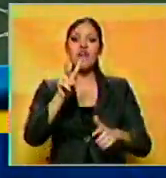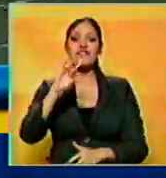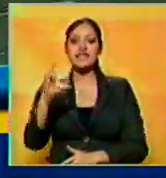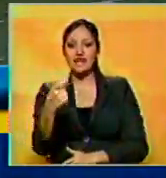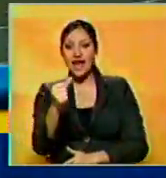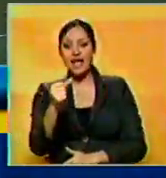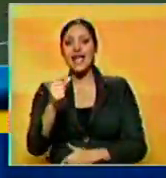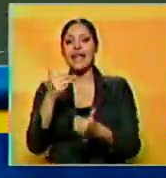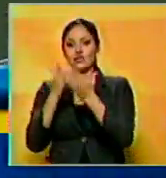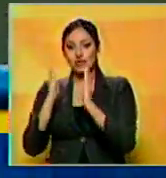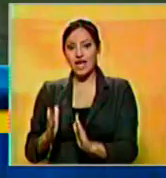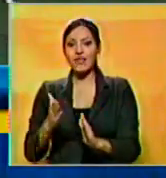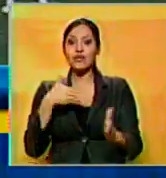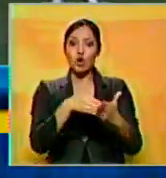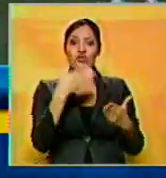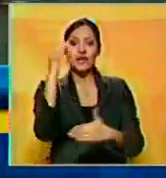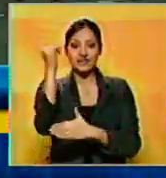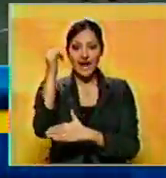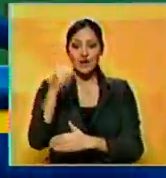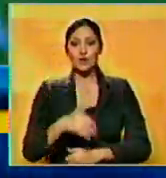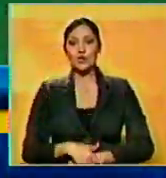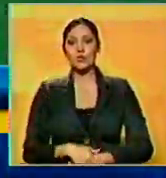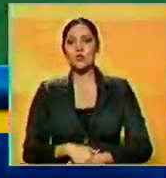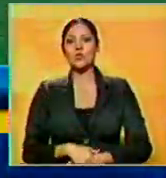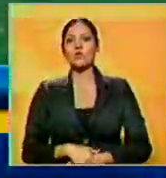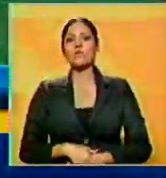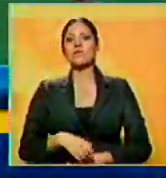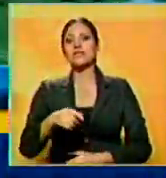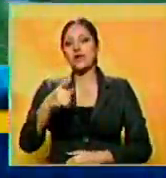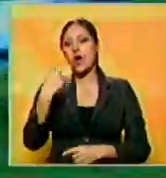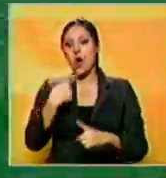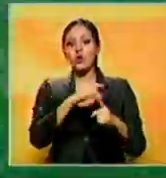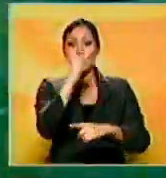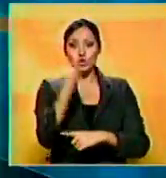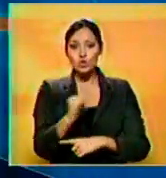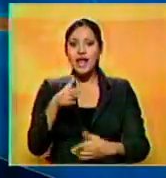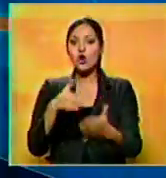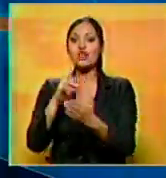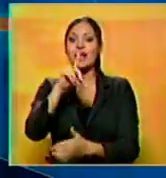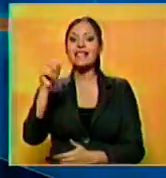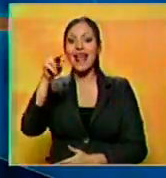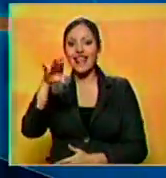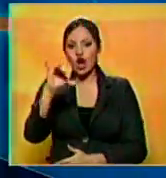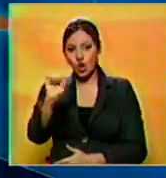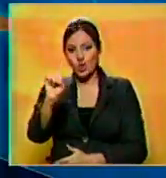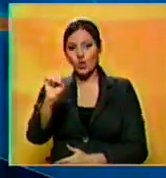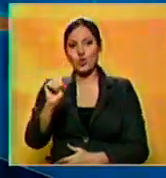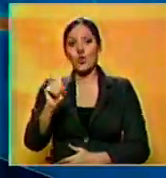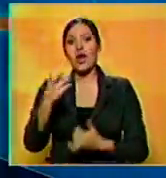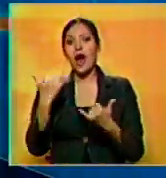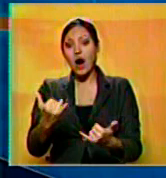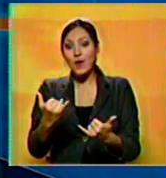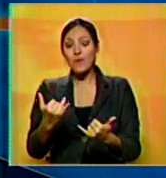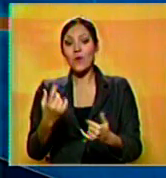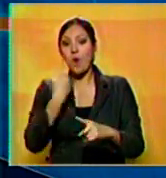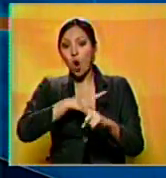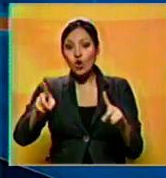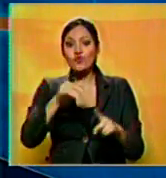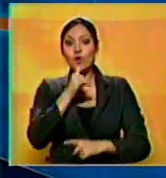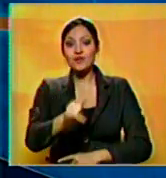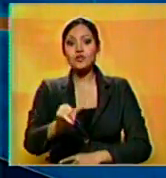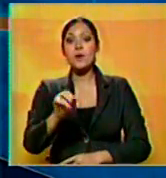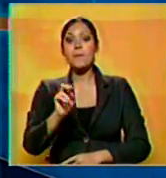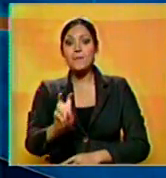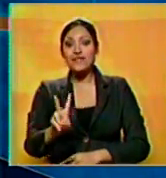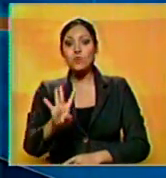Estudiantes Santellaracullanos y Llaneros contra Zulia. Terminamos con motores porque el primer venezolano en conquistar las 24